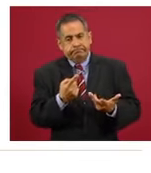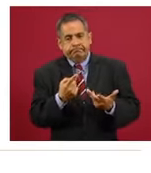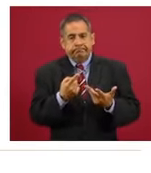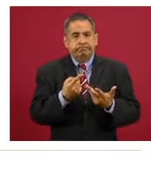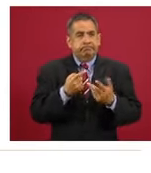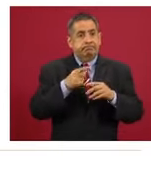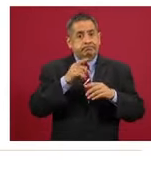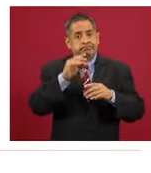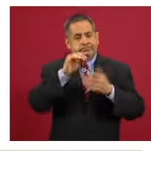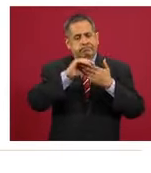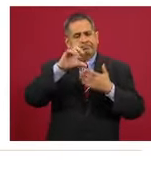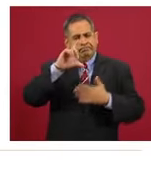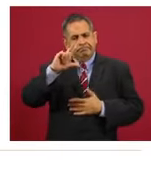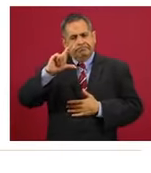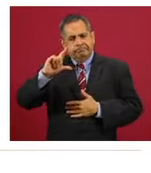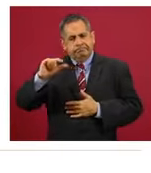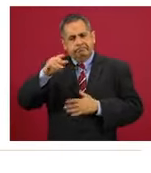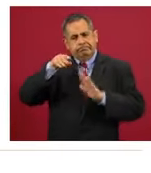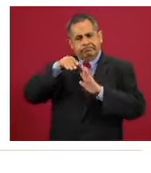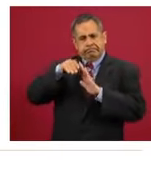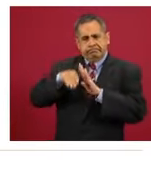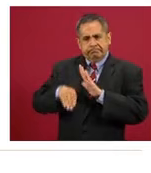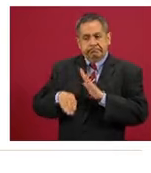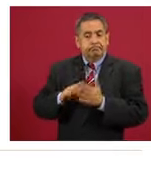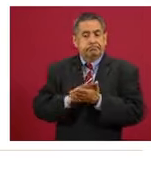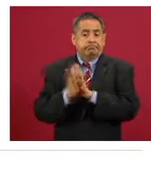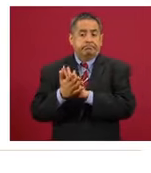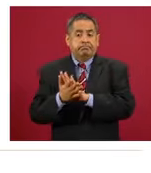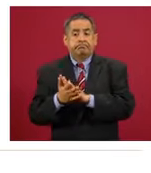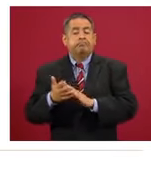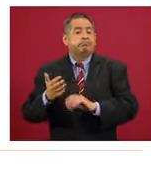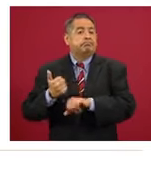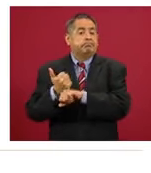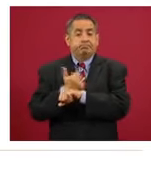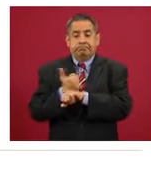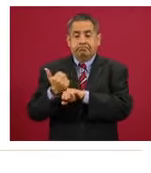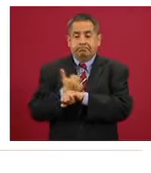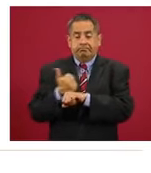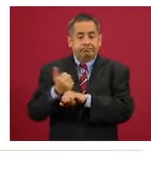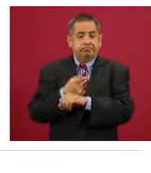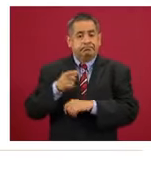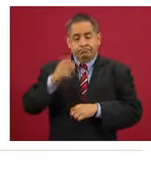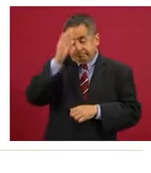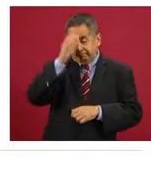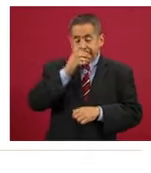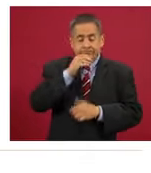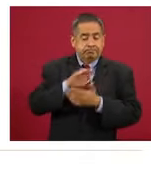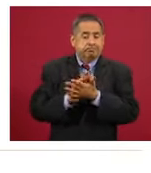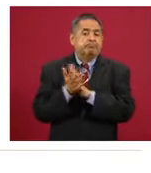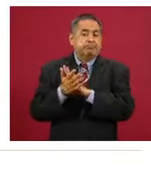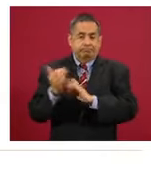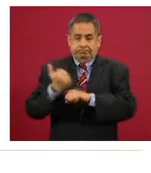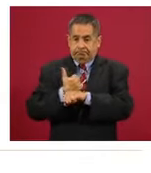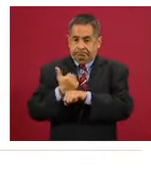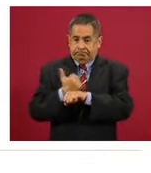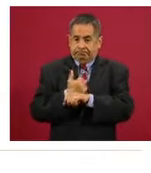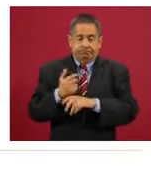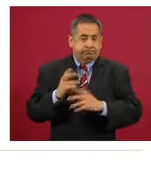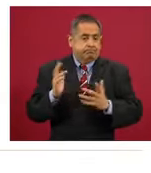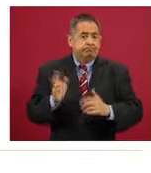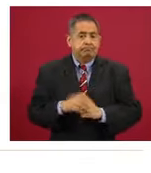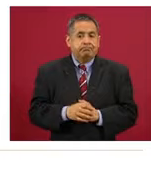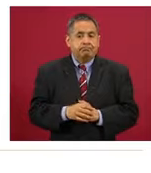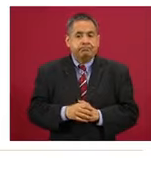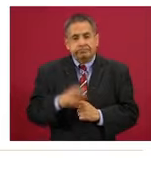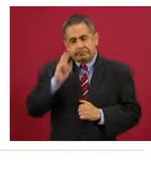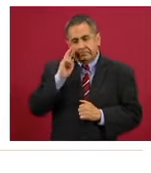varias semanas de descenso. Pasa a color amarillo por primera vez el estado de Coahuila y en la siguiente lo que vemos